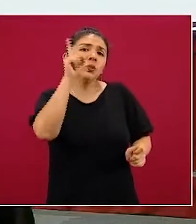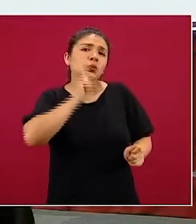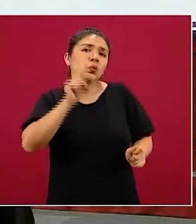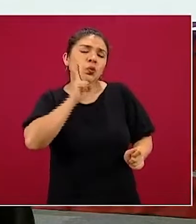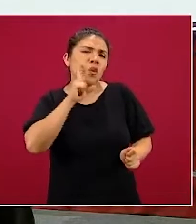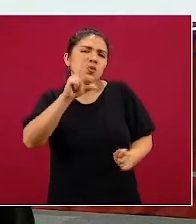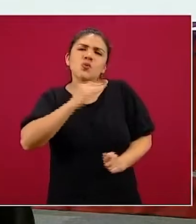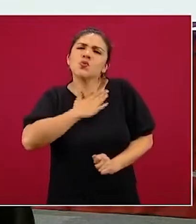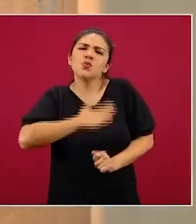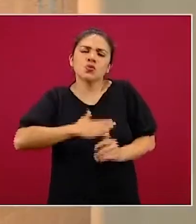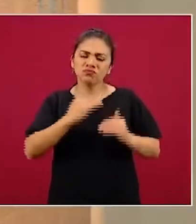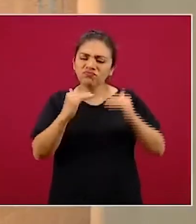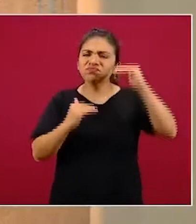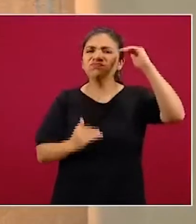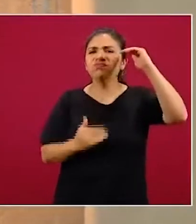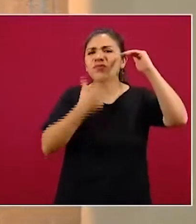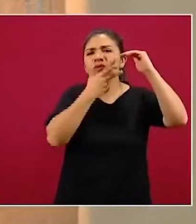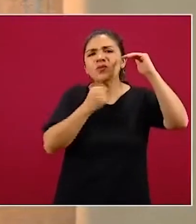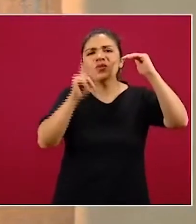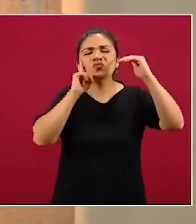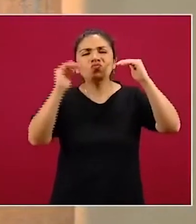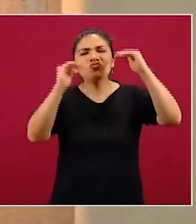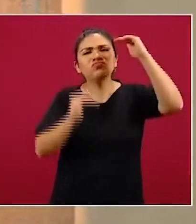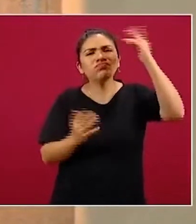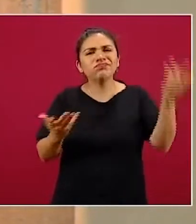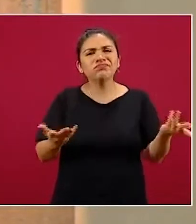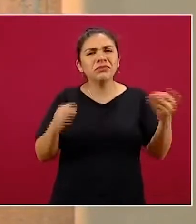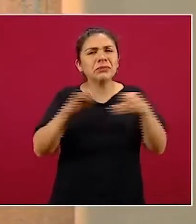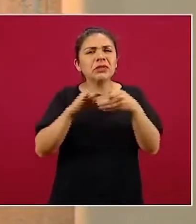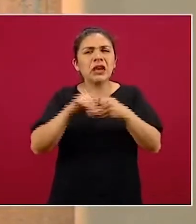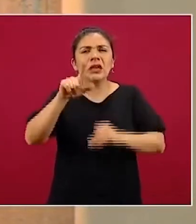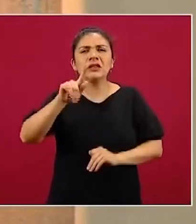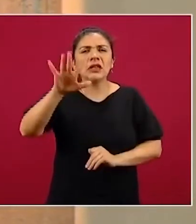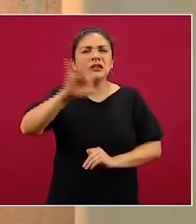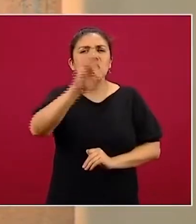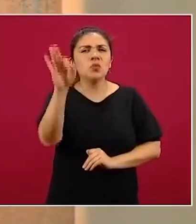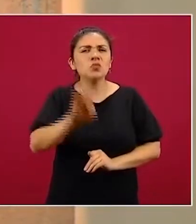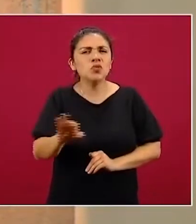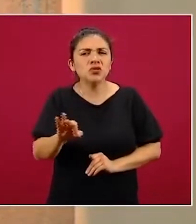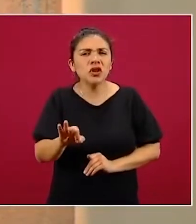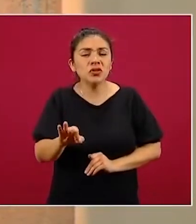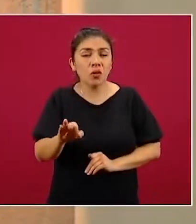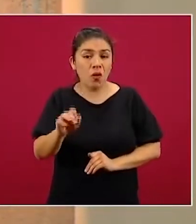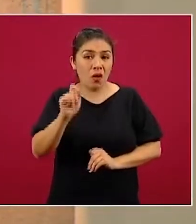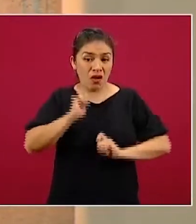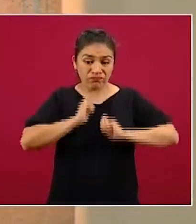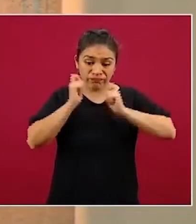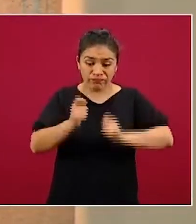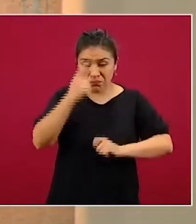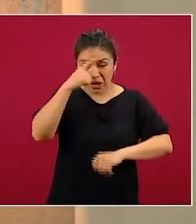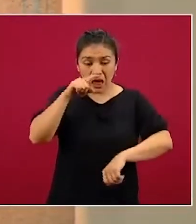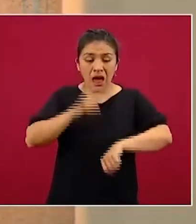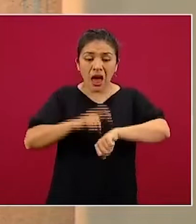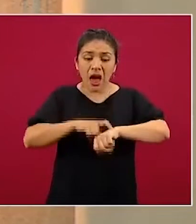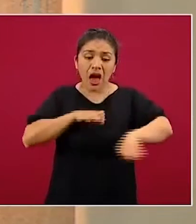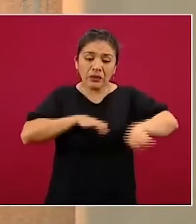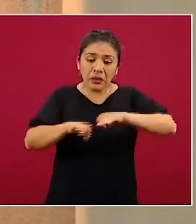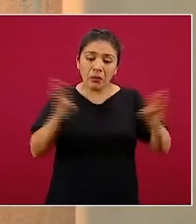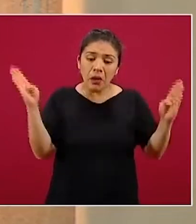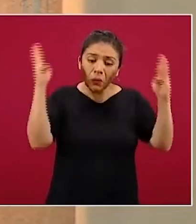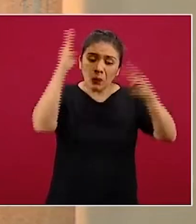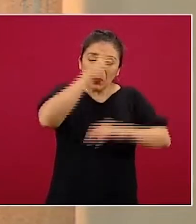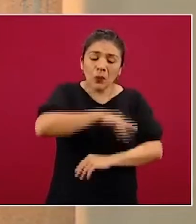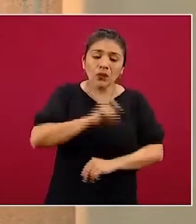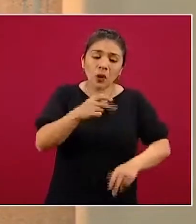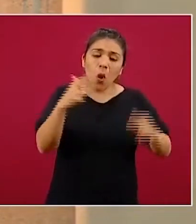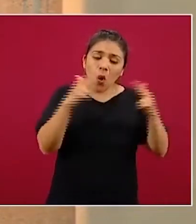entre hombres y mujeres. Alrededor del 75 por ciento, más o menos, de la asignación del tiempo dentro del hogar es dedicado a